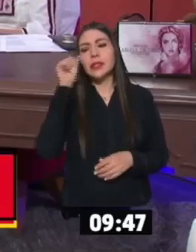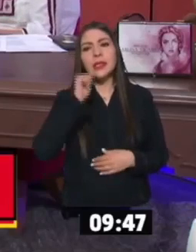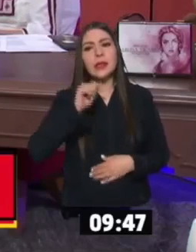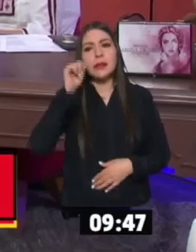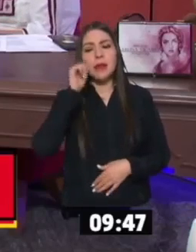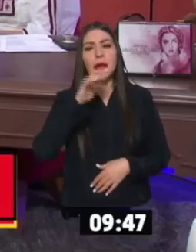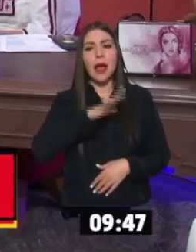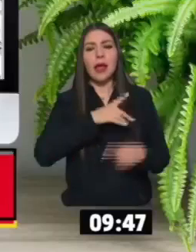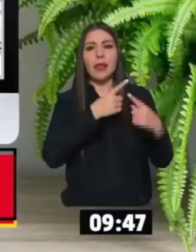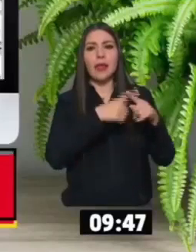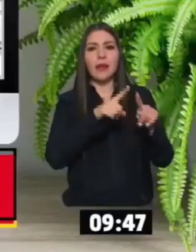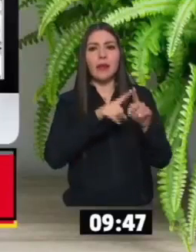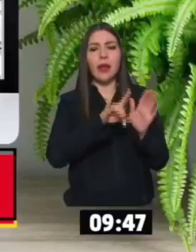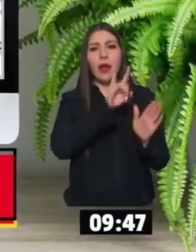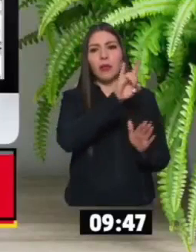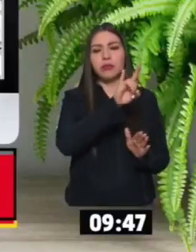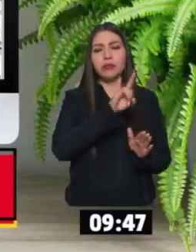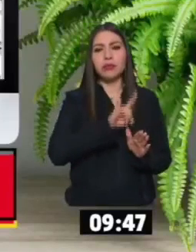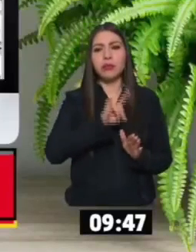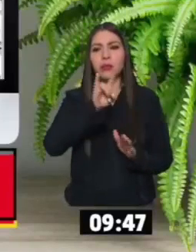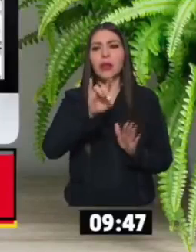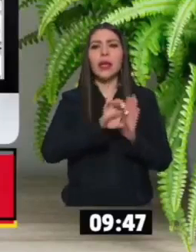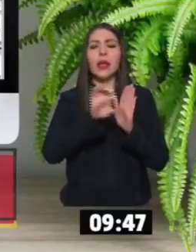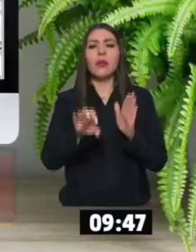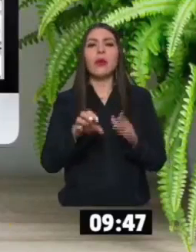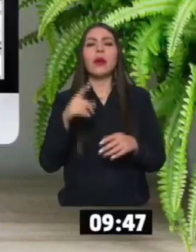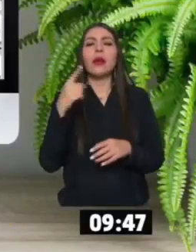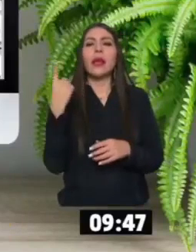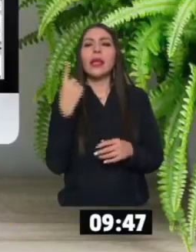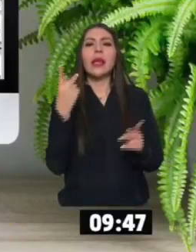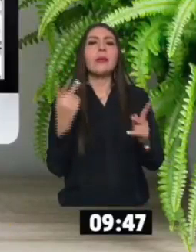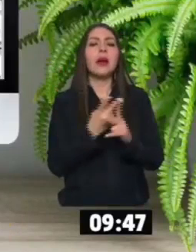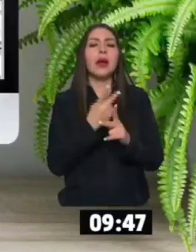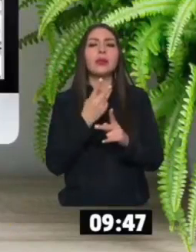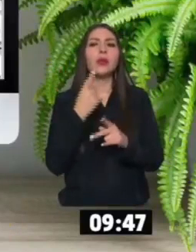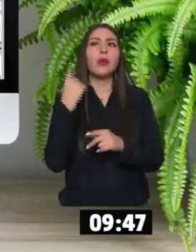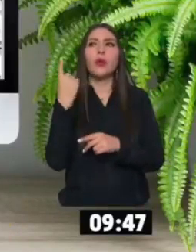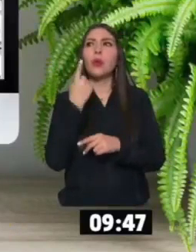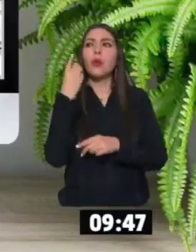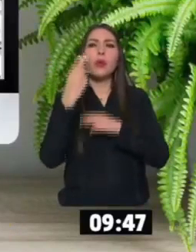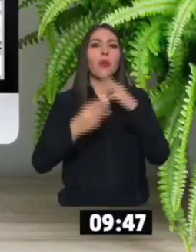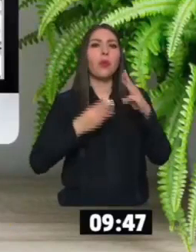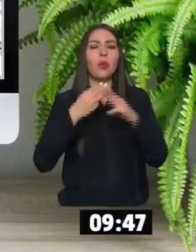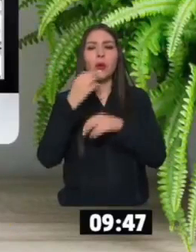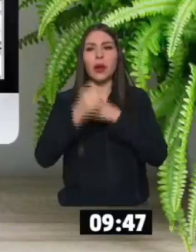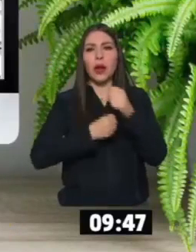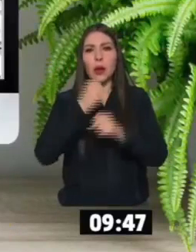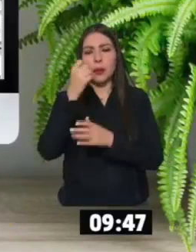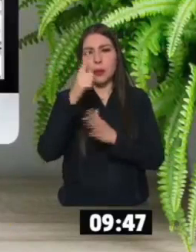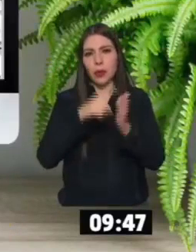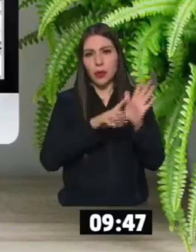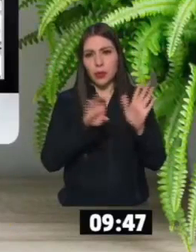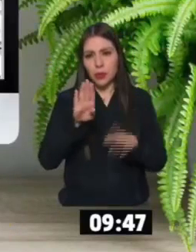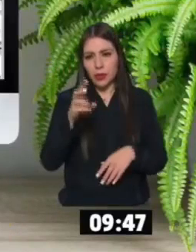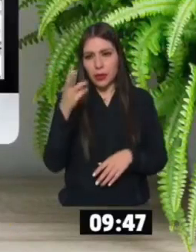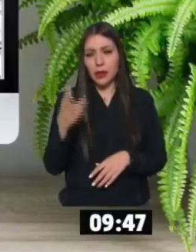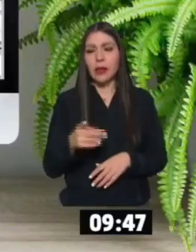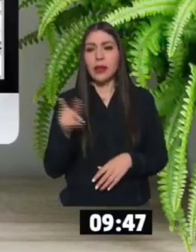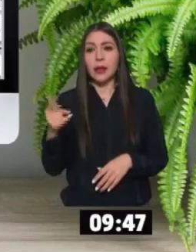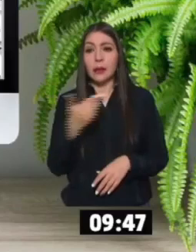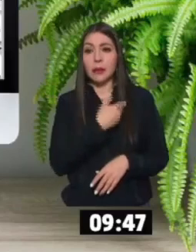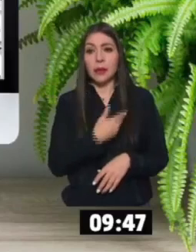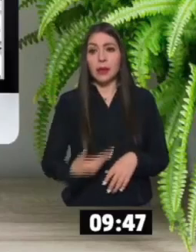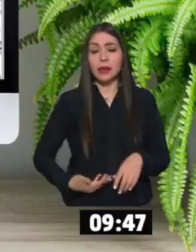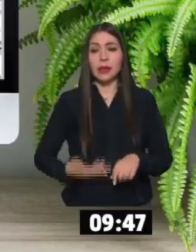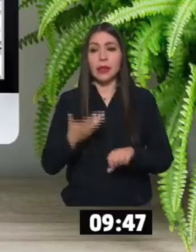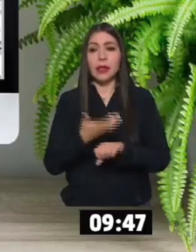secciones. Por ejemplo, Sucesos del Mundo en el 93. ¿Qué pasó? Subió Bill Clinton a la presidencia